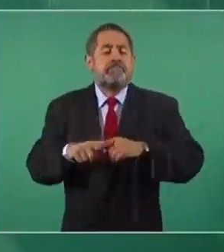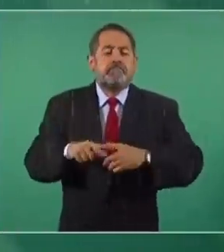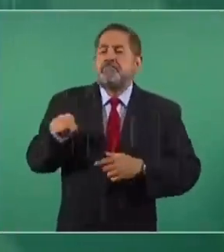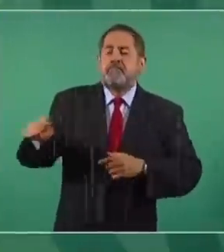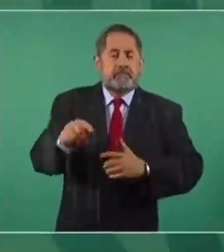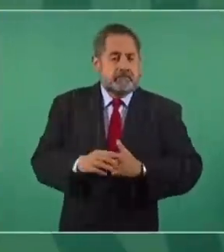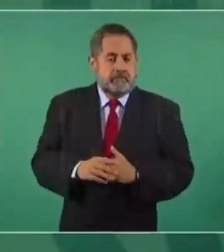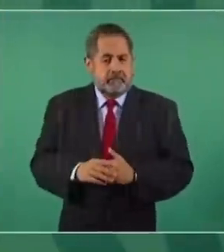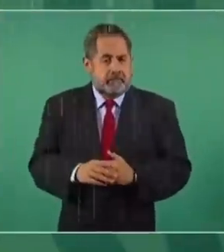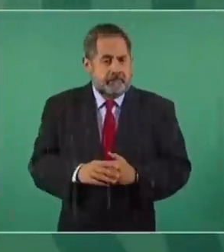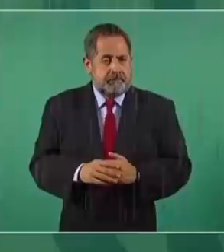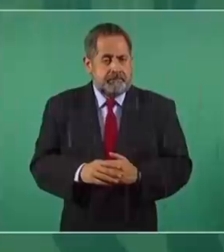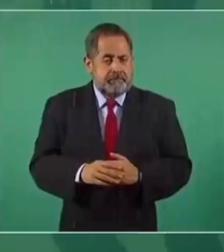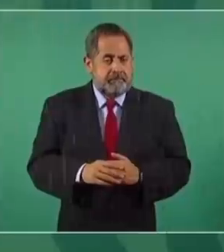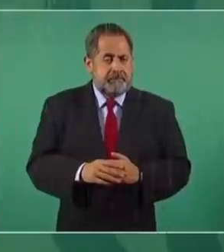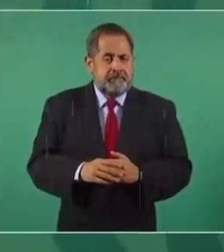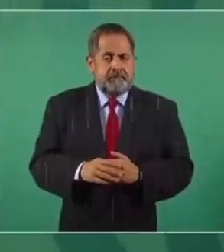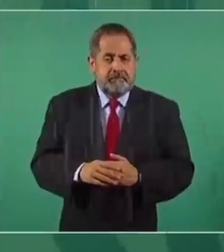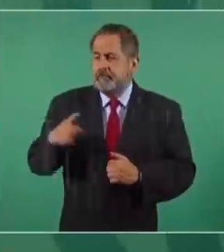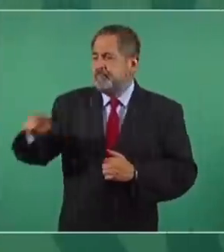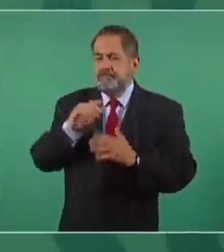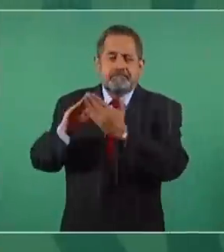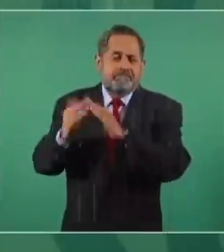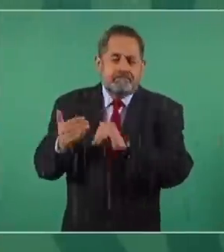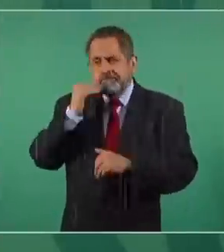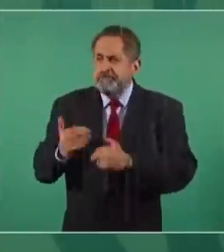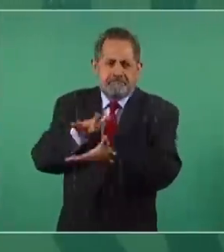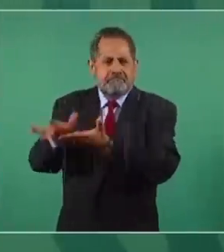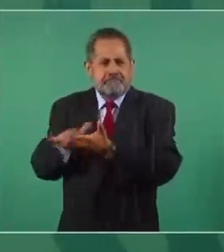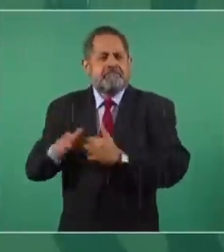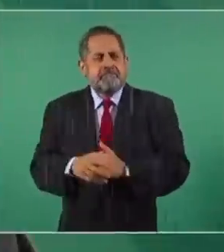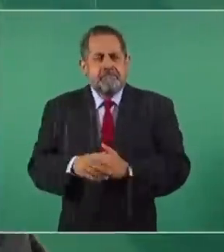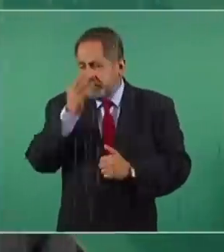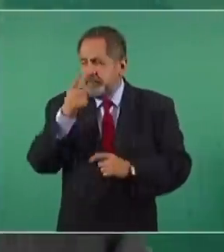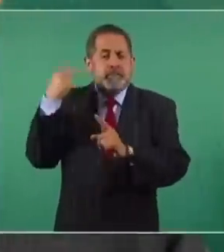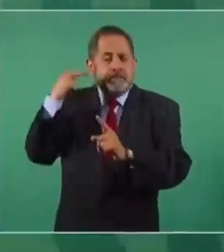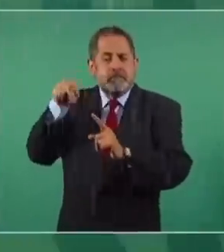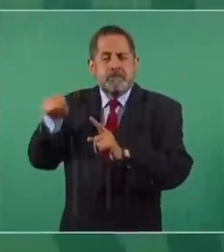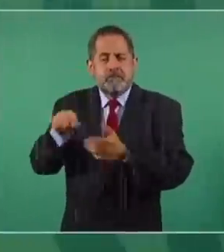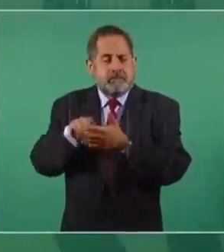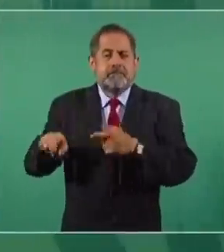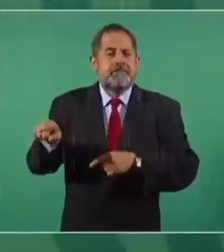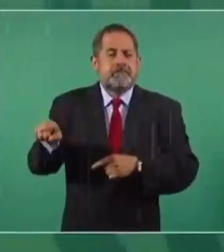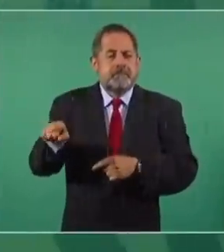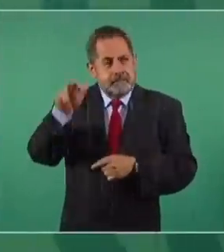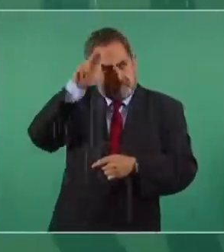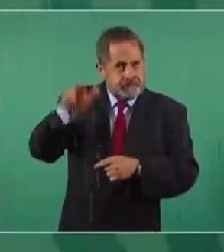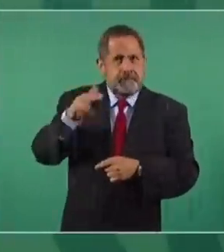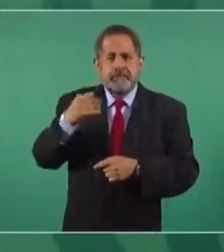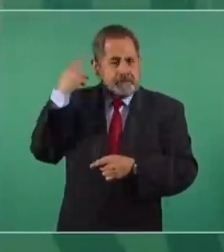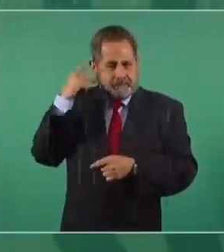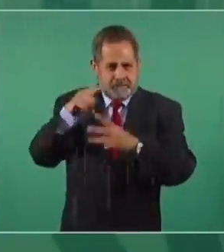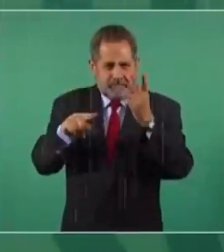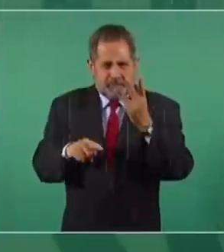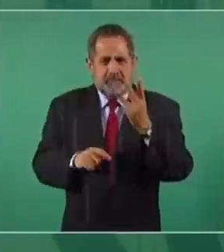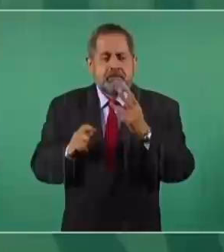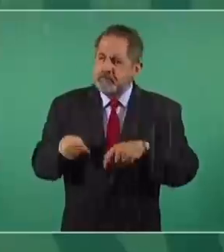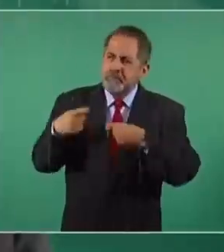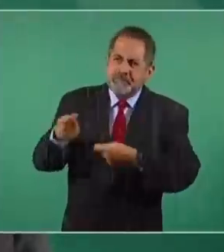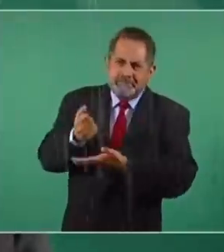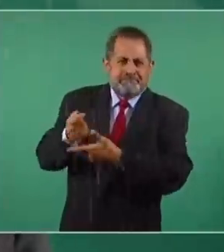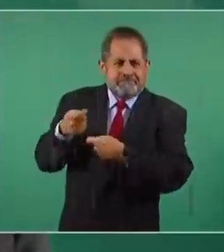que fueron afectados en sus viviendas. Nada más en el caso de Veracruz, de Hidalgo y Puebla, por esto,